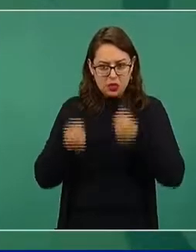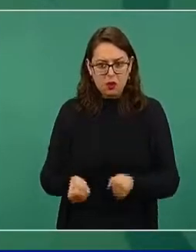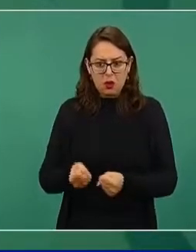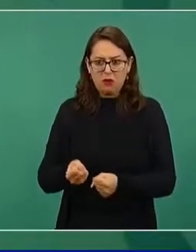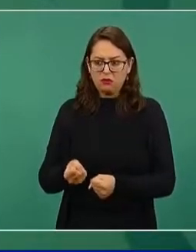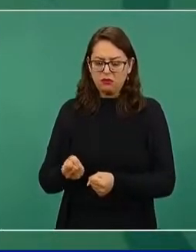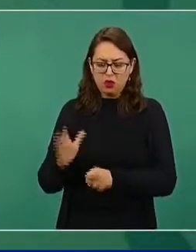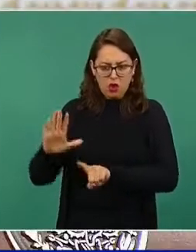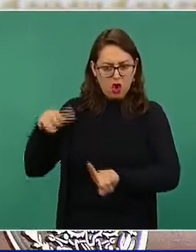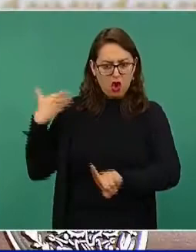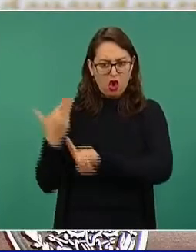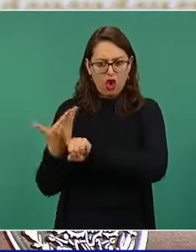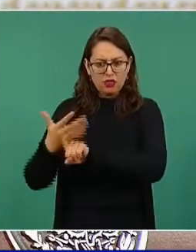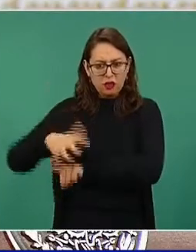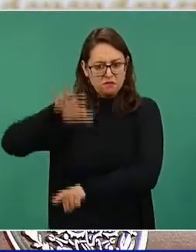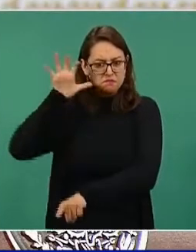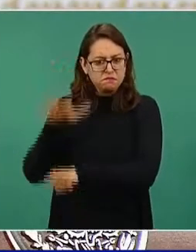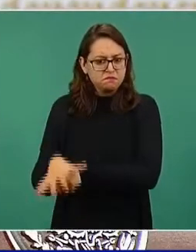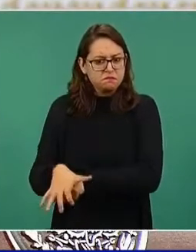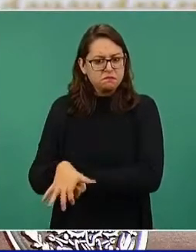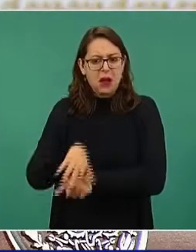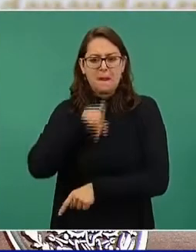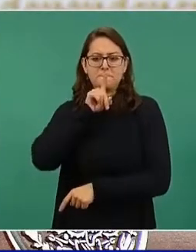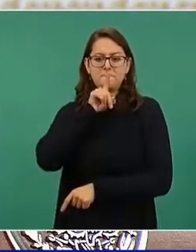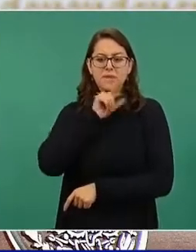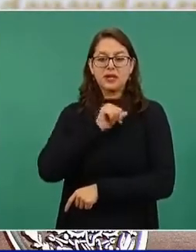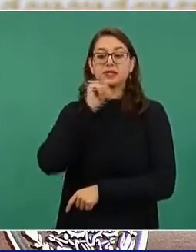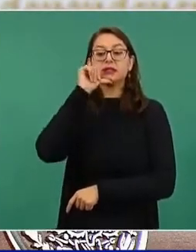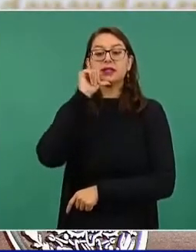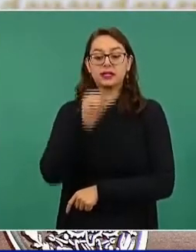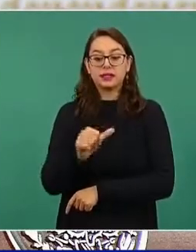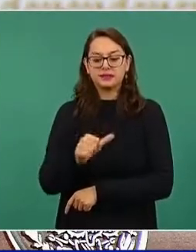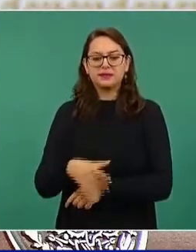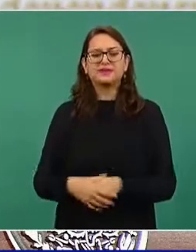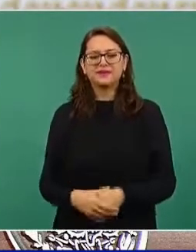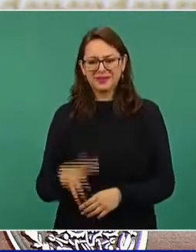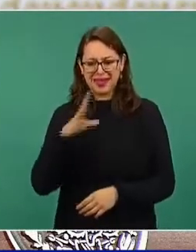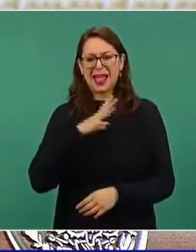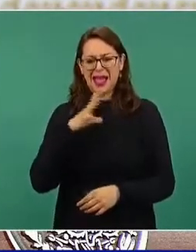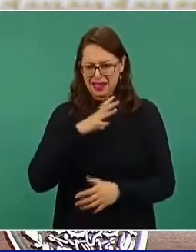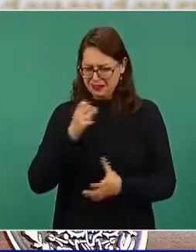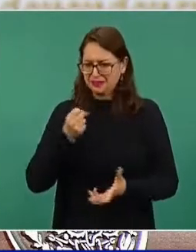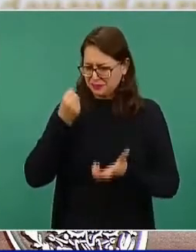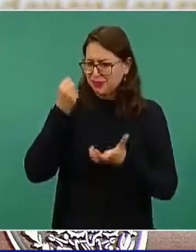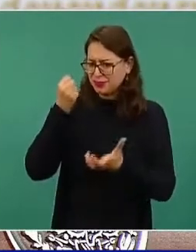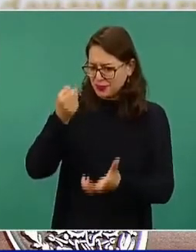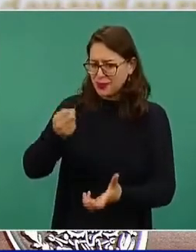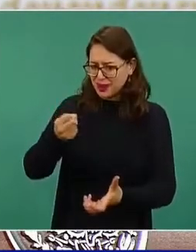reprime al pueblo y se cuenta con recursos suficientes